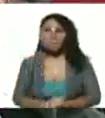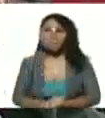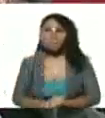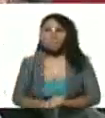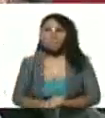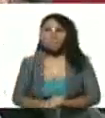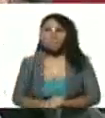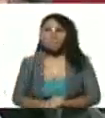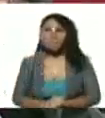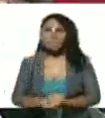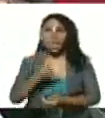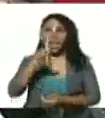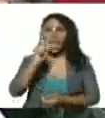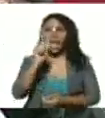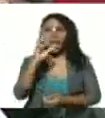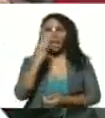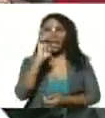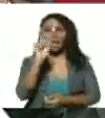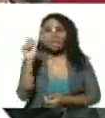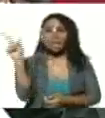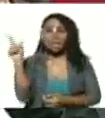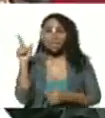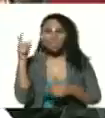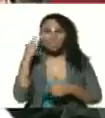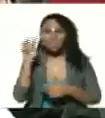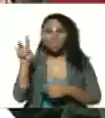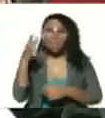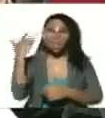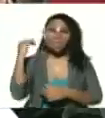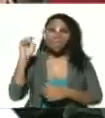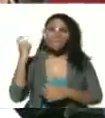hernández lares vio un conjunto de equipos viejos